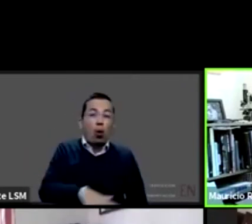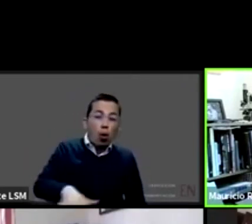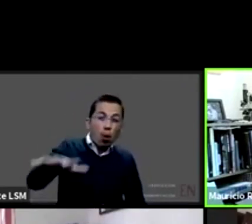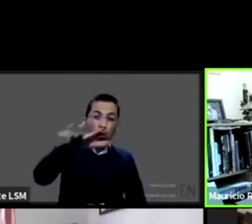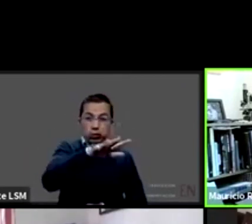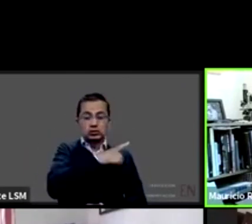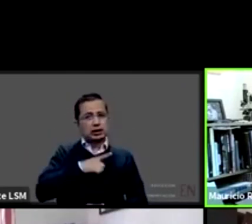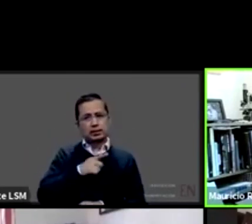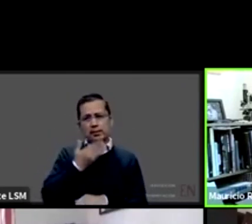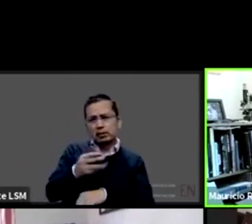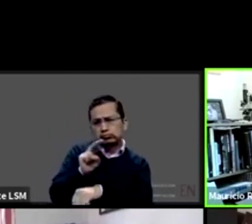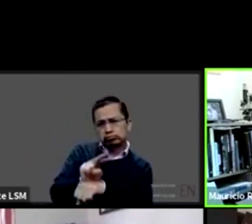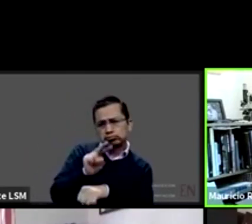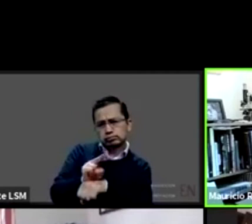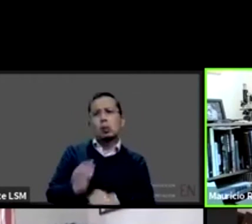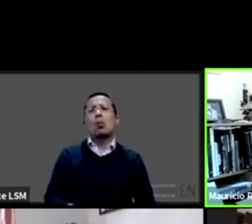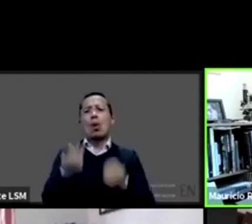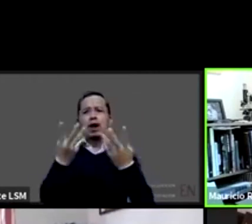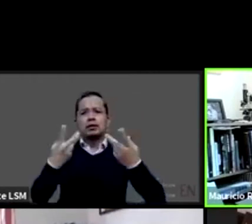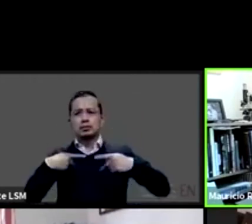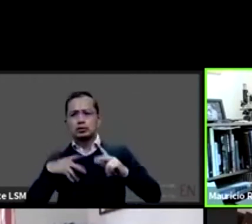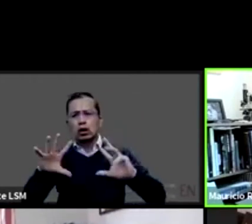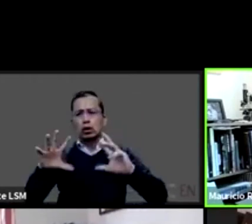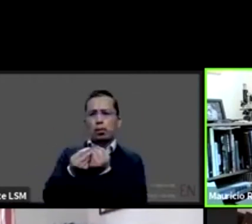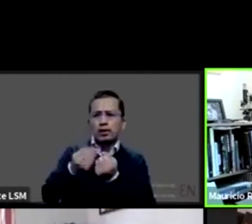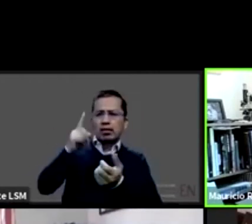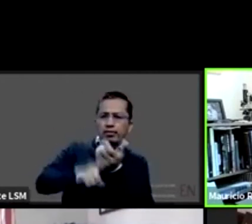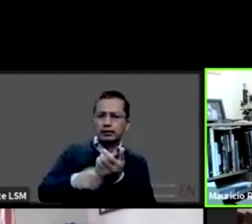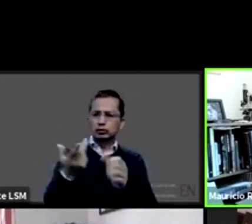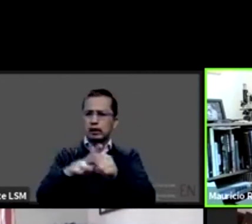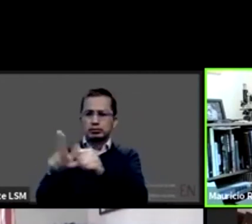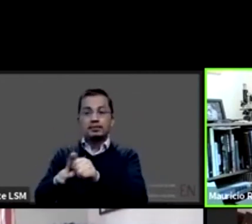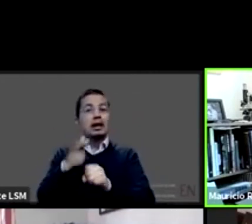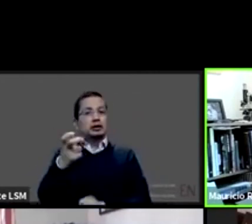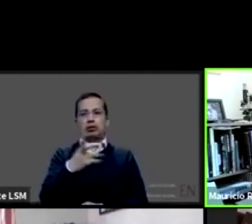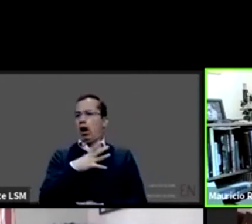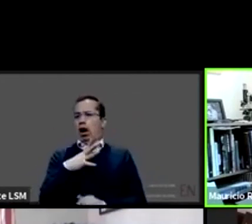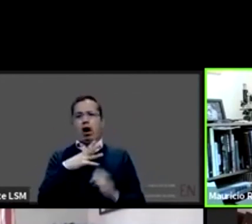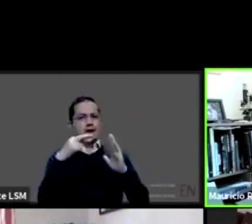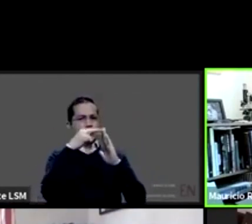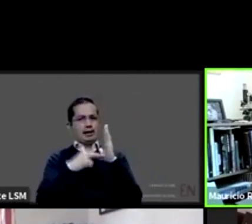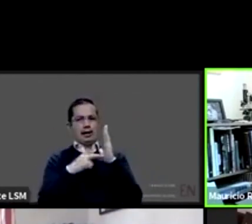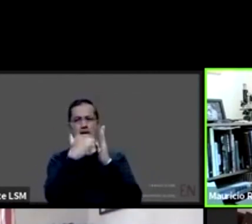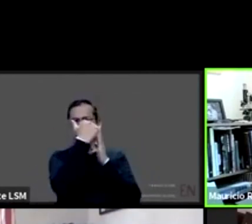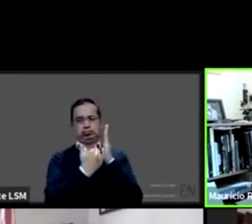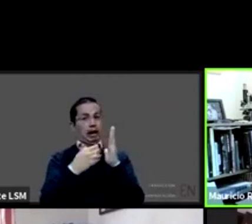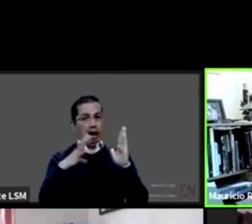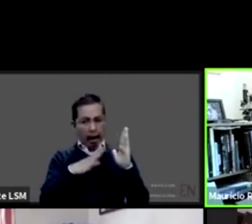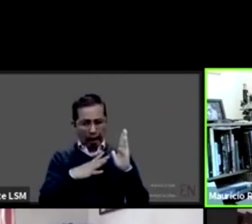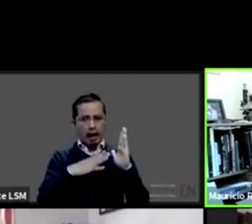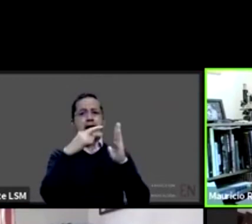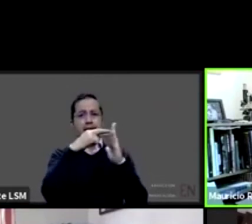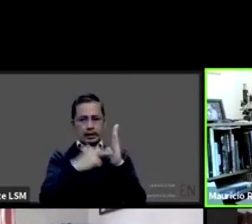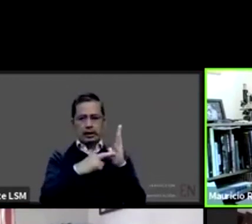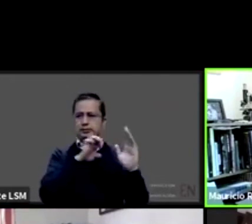lineamientos específicos para la vigilancia epidemiológica, específicamente para la pandemia, lineamientos que además se han